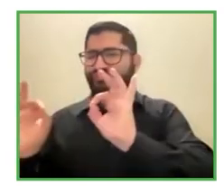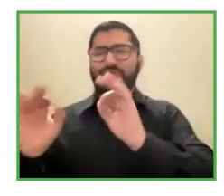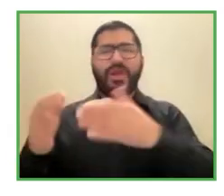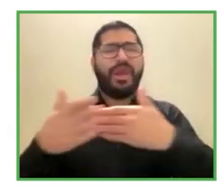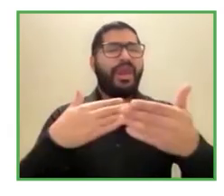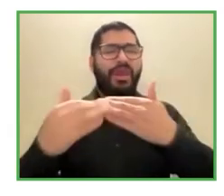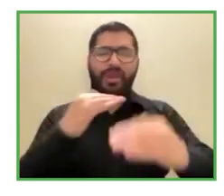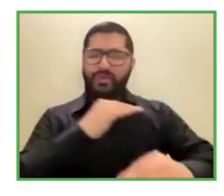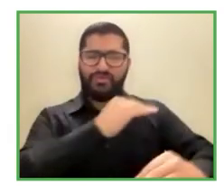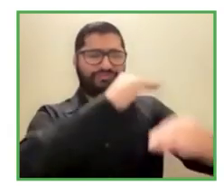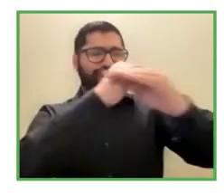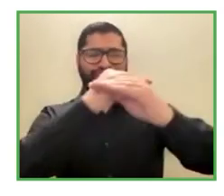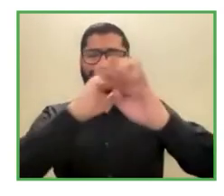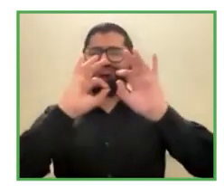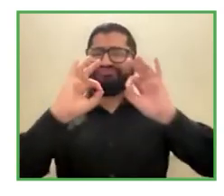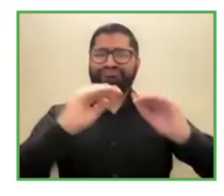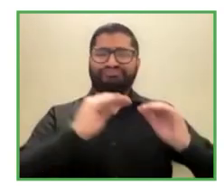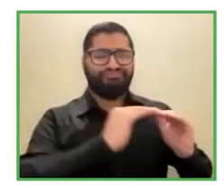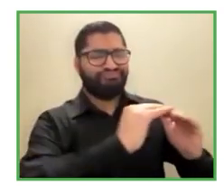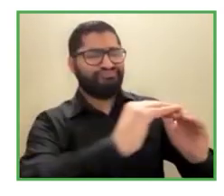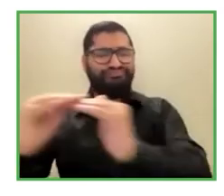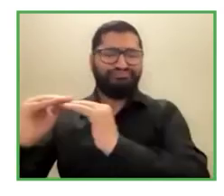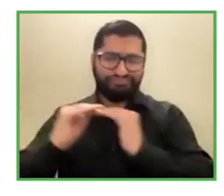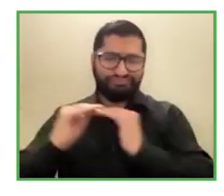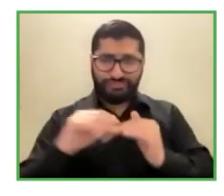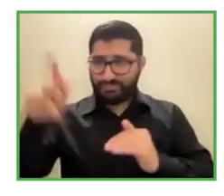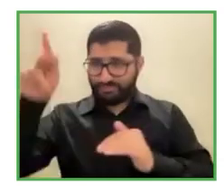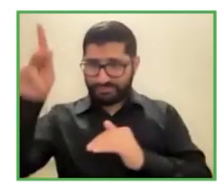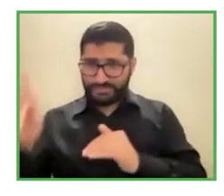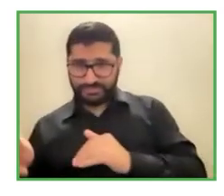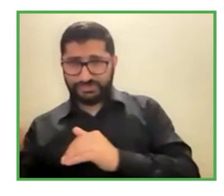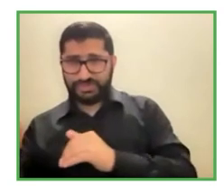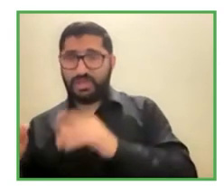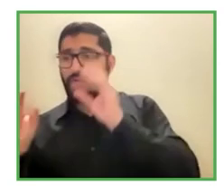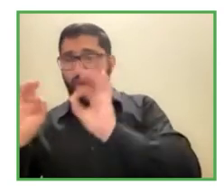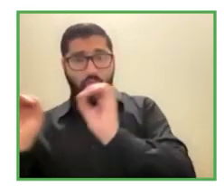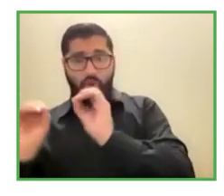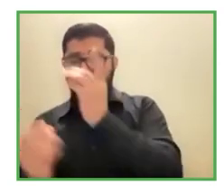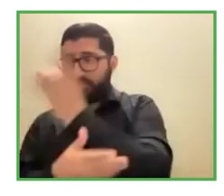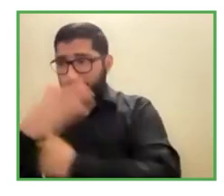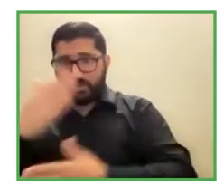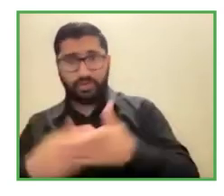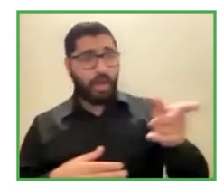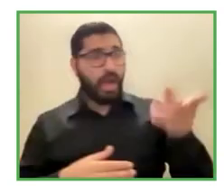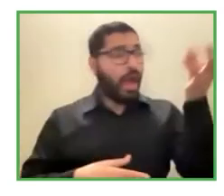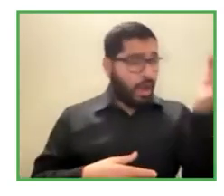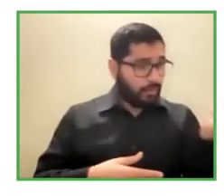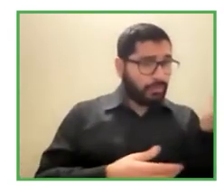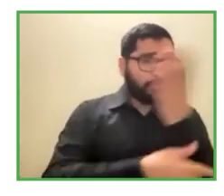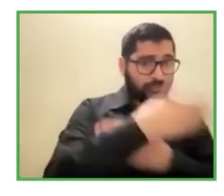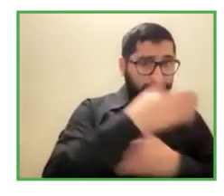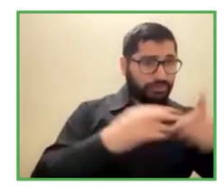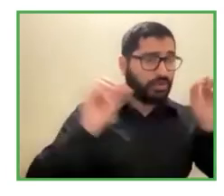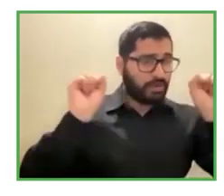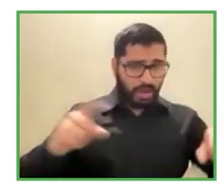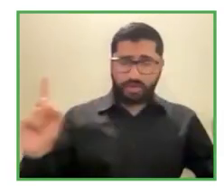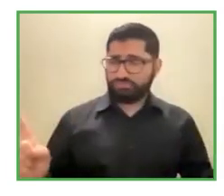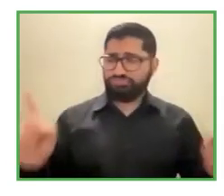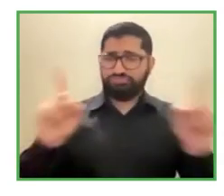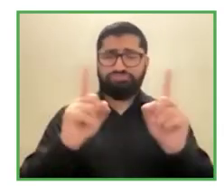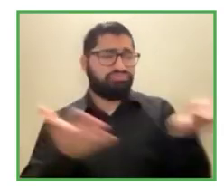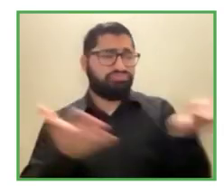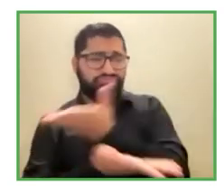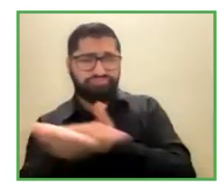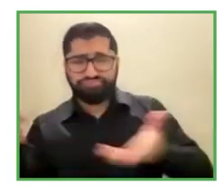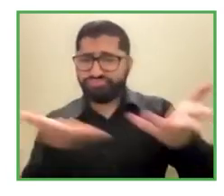discapacidad digamos entonces yo me recuerdo que yo sacaba grupos de personas que chicos que eran con alguna discapacidad mental por